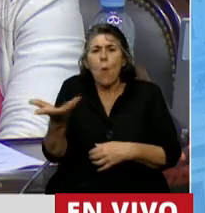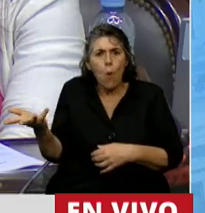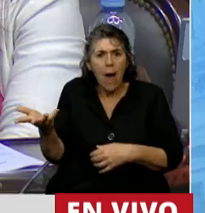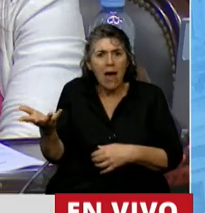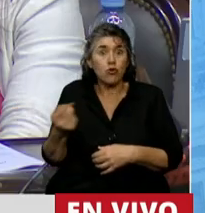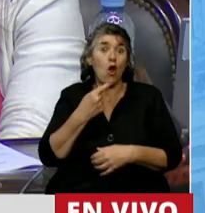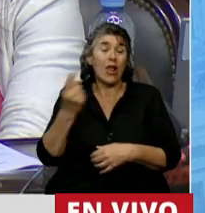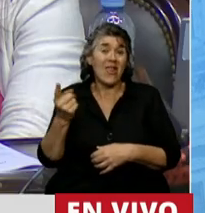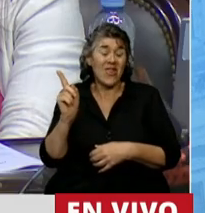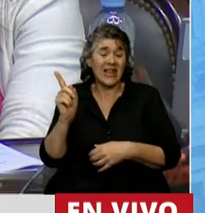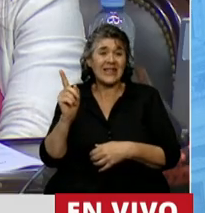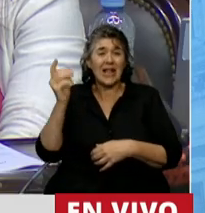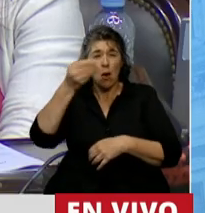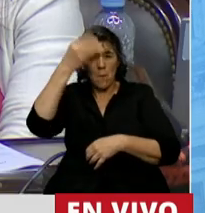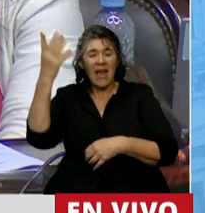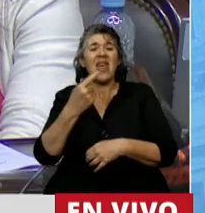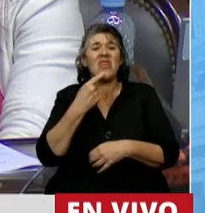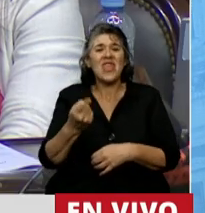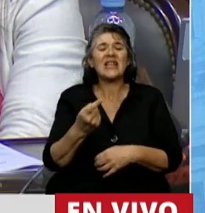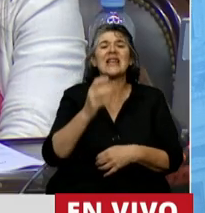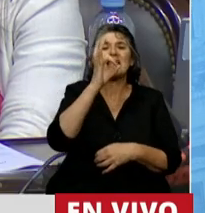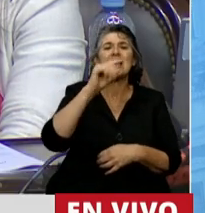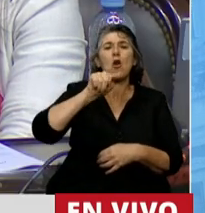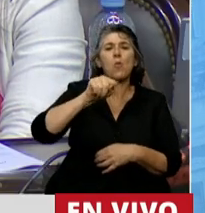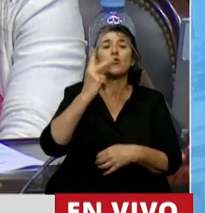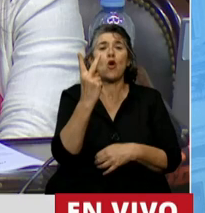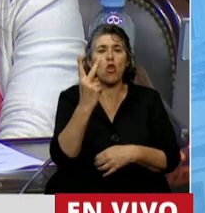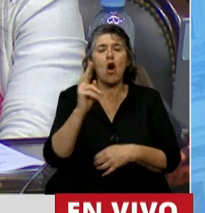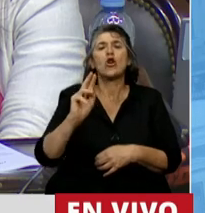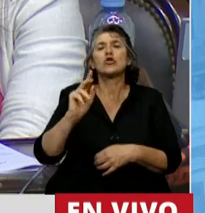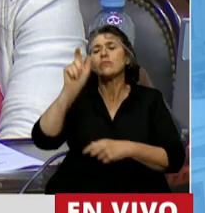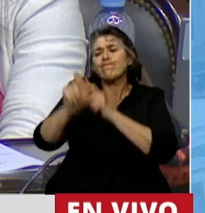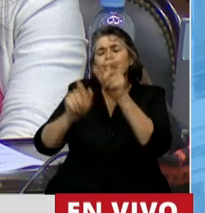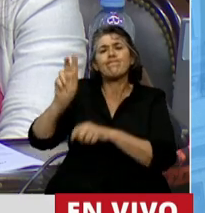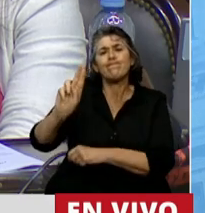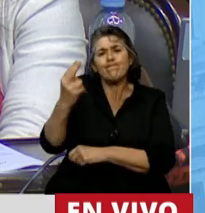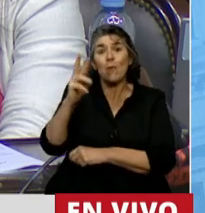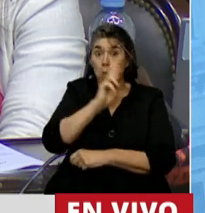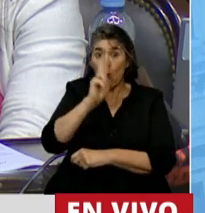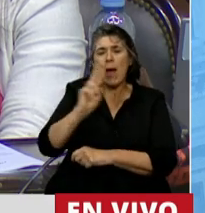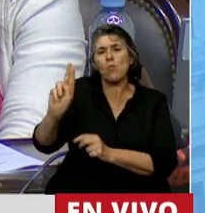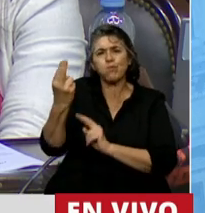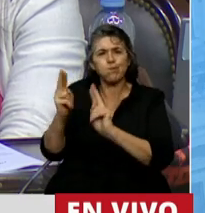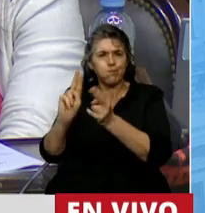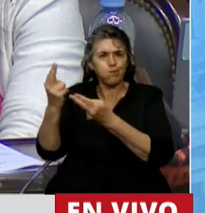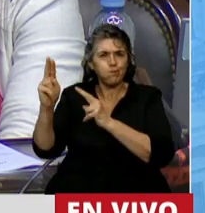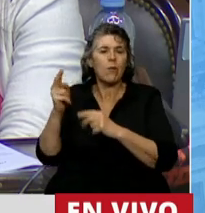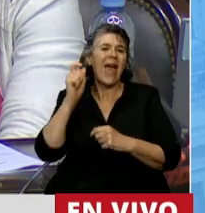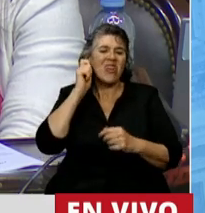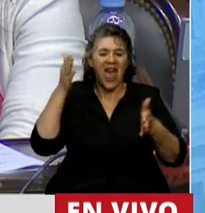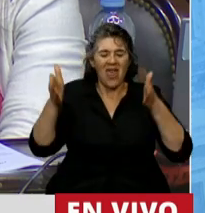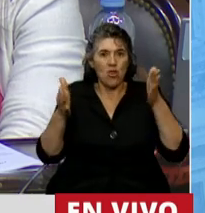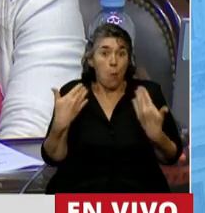que sólo el 0.2% de las defunciones de mujeres en edad fértiles